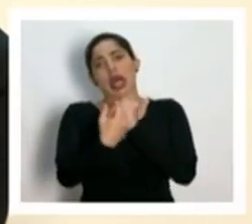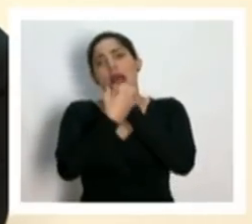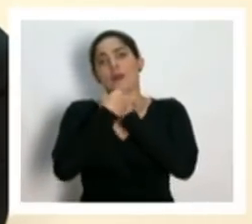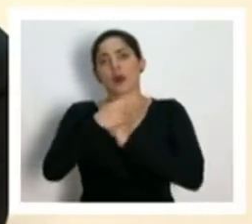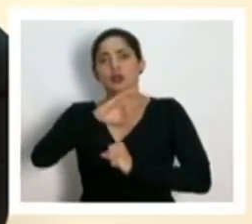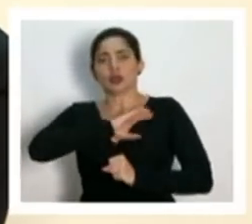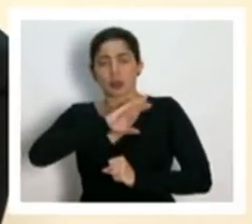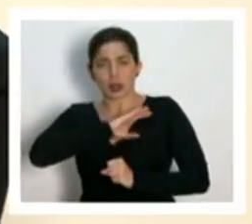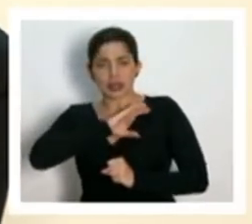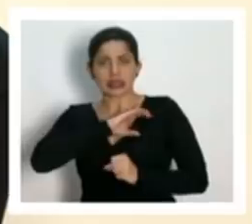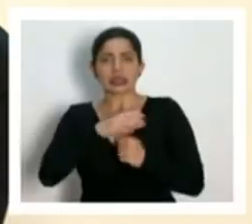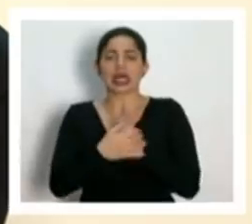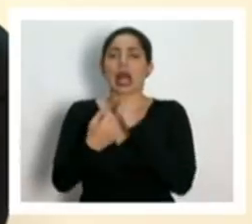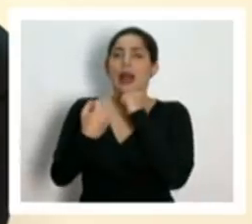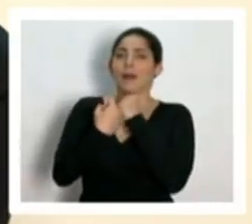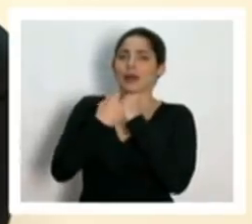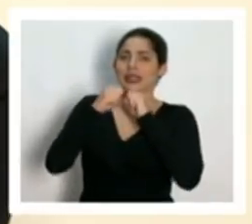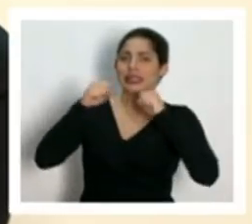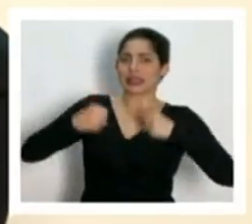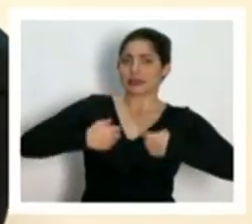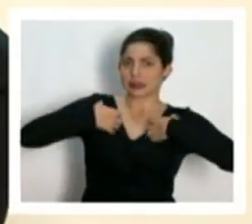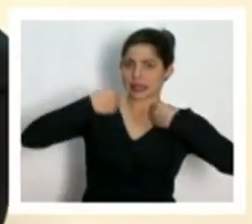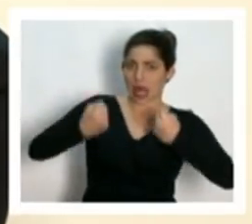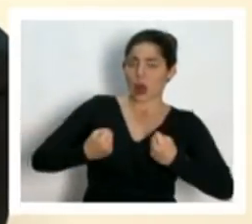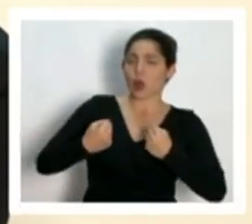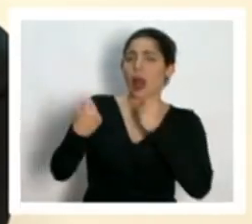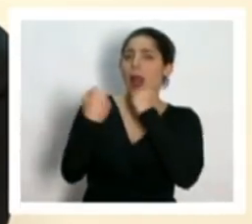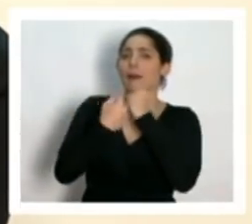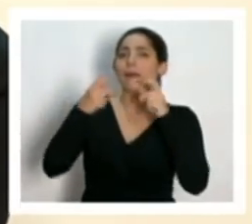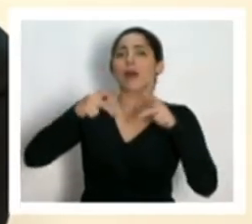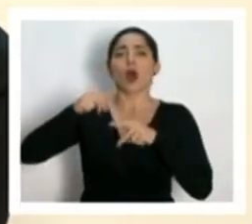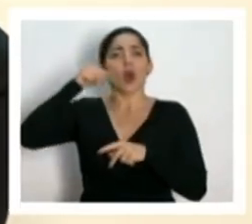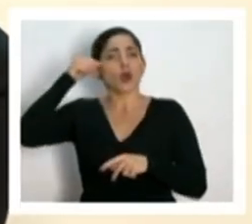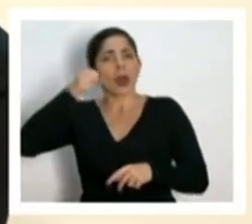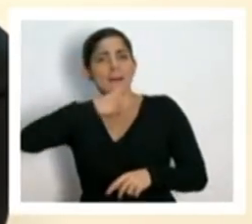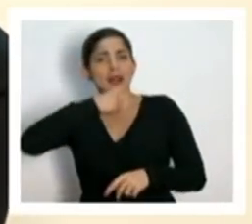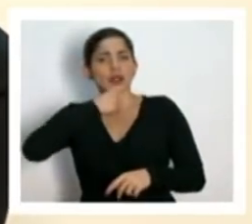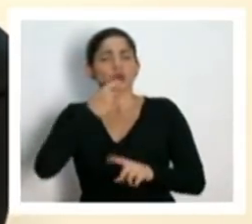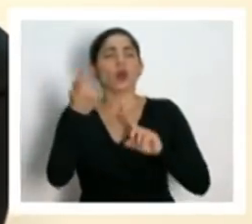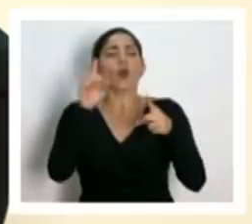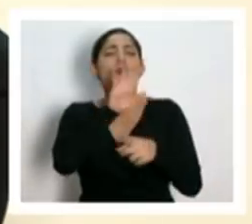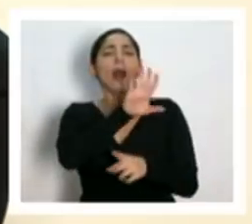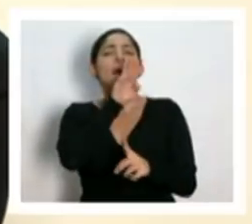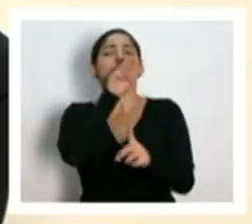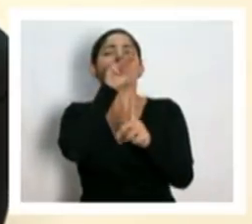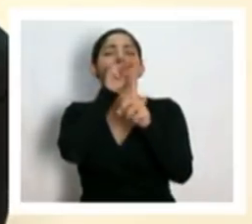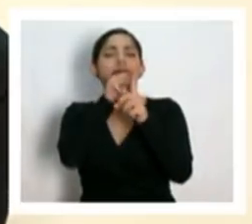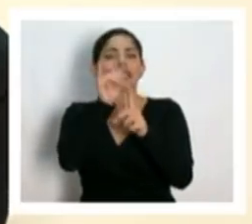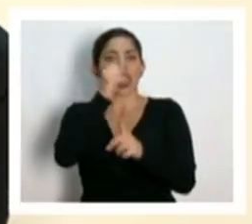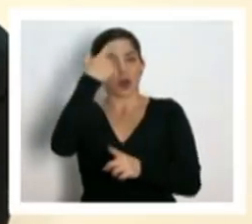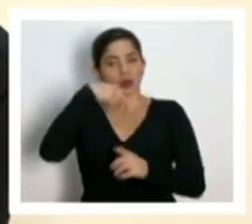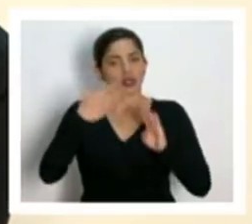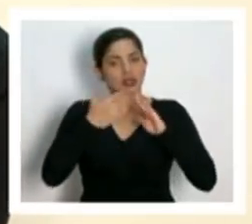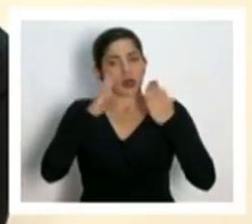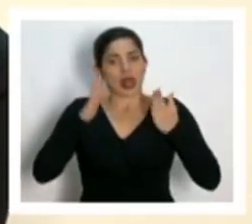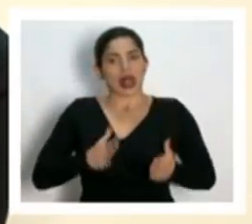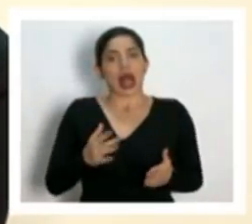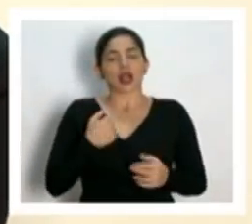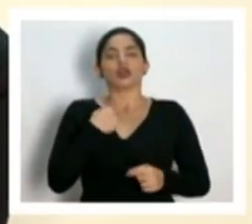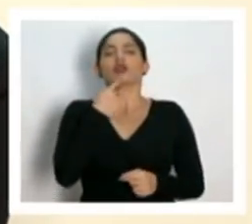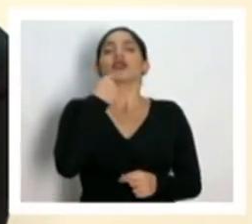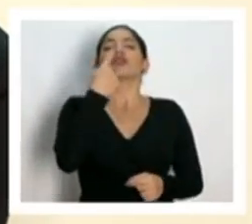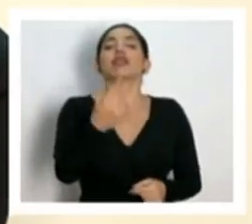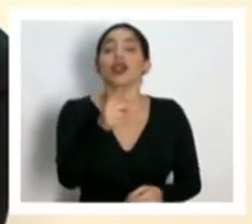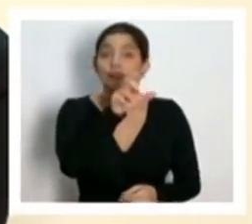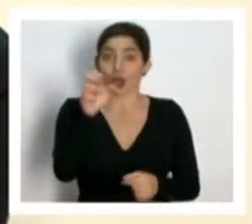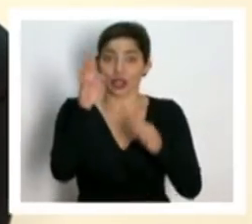fuerza pública al sistema de salud a las personas adultas mayores cuál es su mensaje como ciudadano a las costarricenses que nos ven